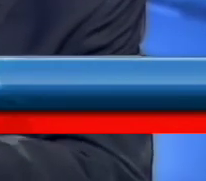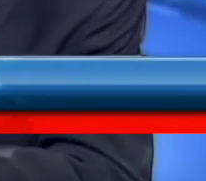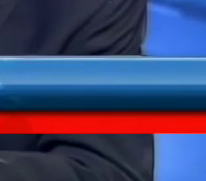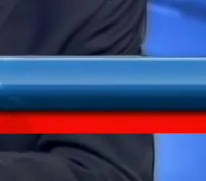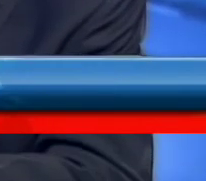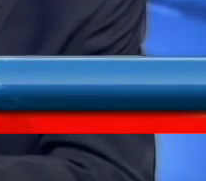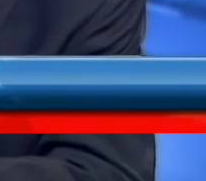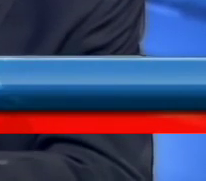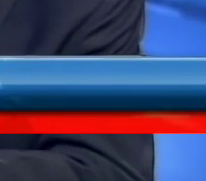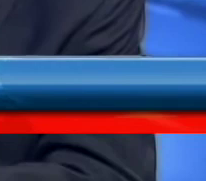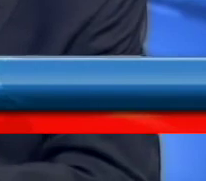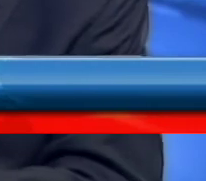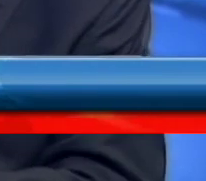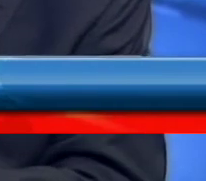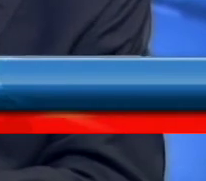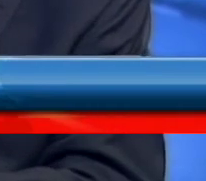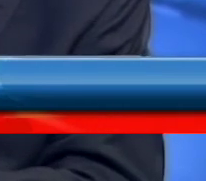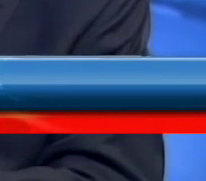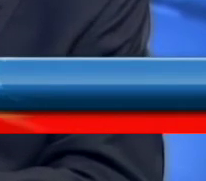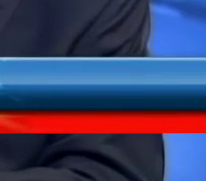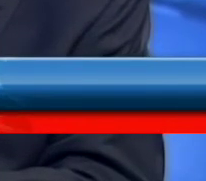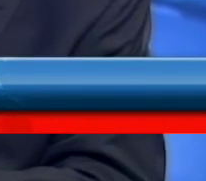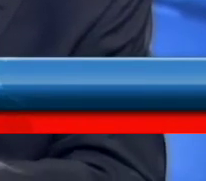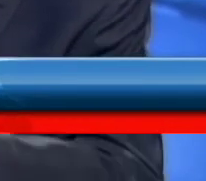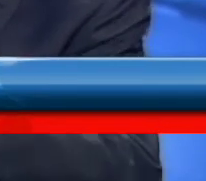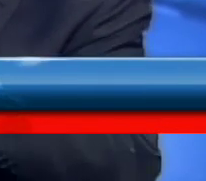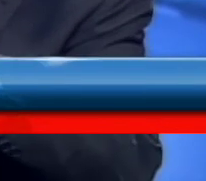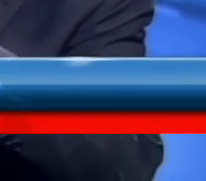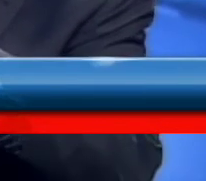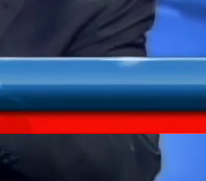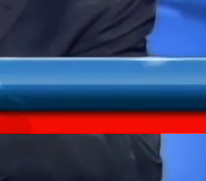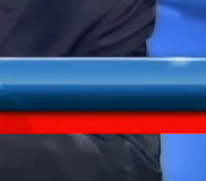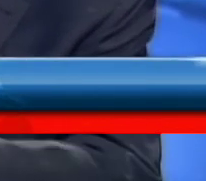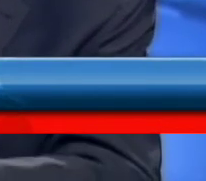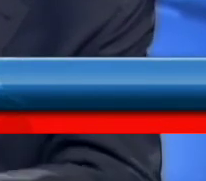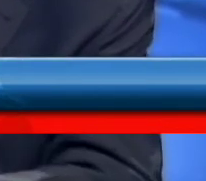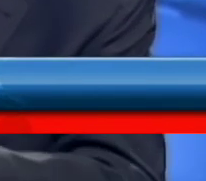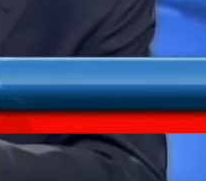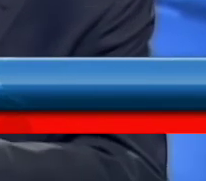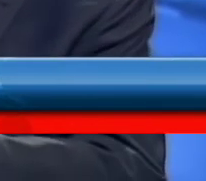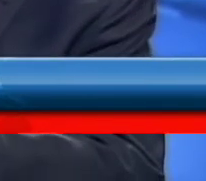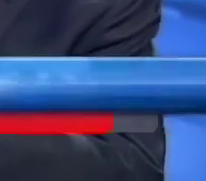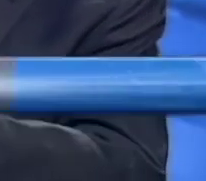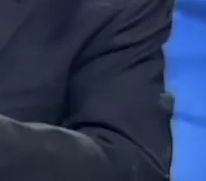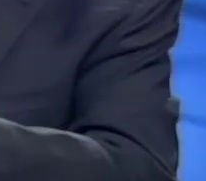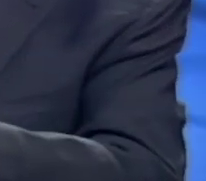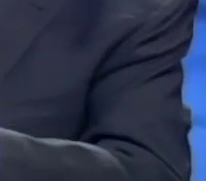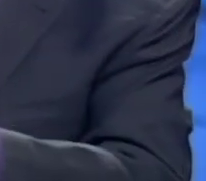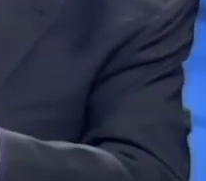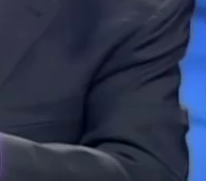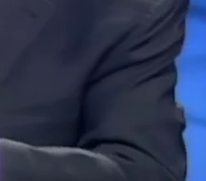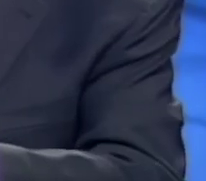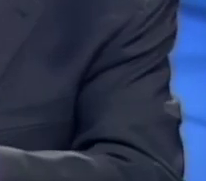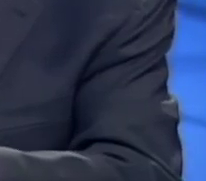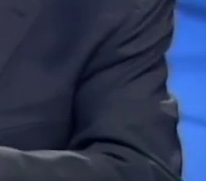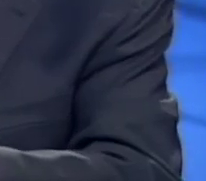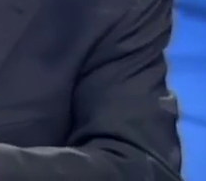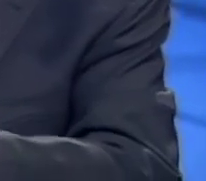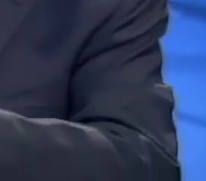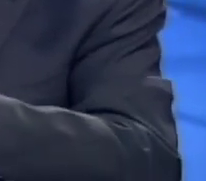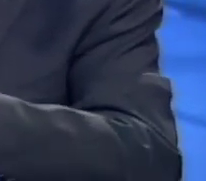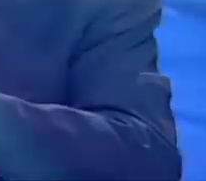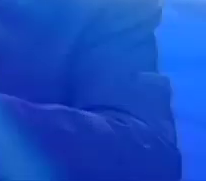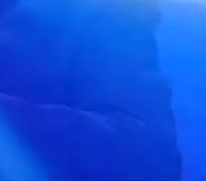Guerra Económica, gobernador García Carneiro asegura que la situación económica actual se debe a agentes